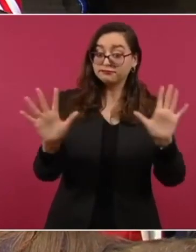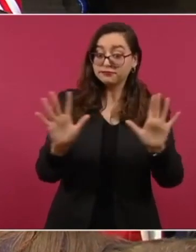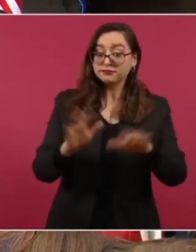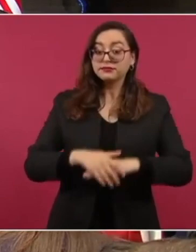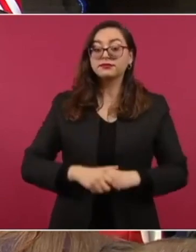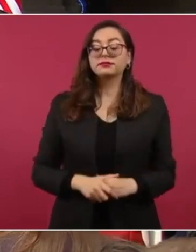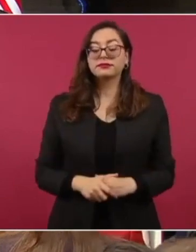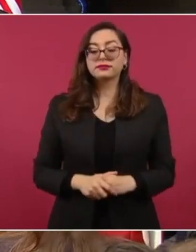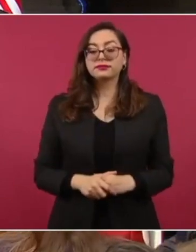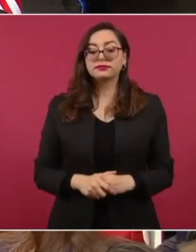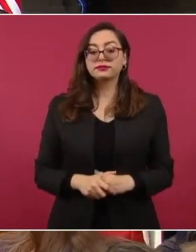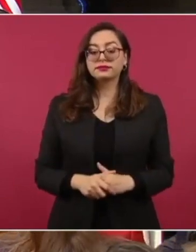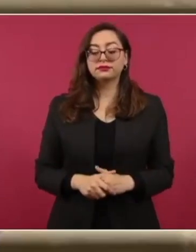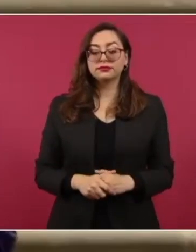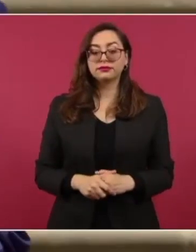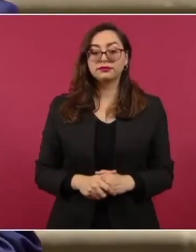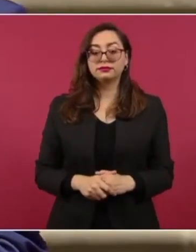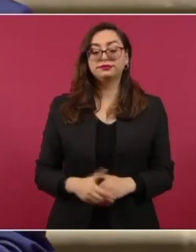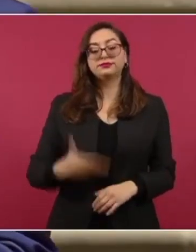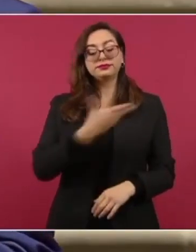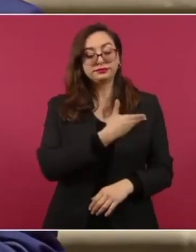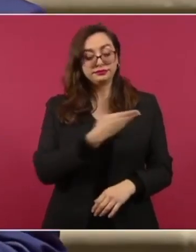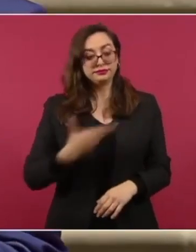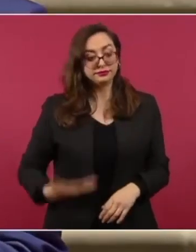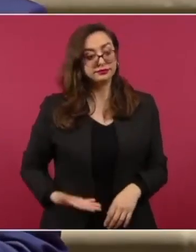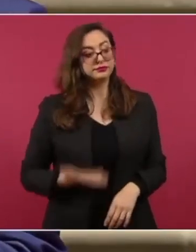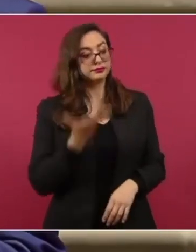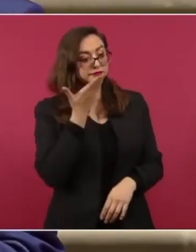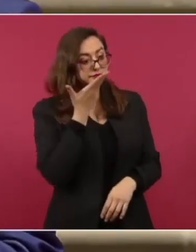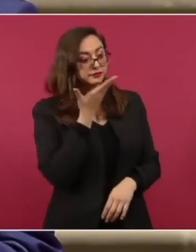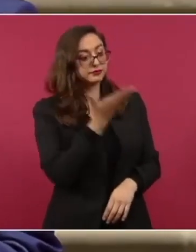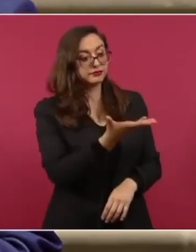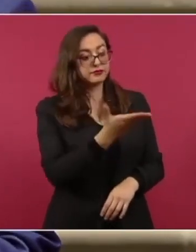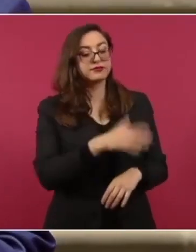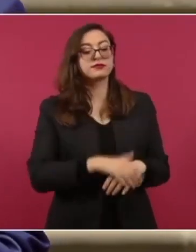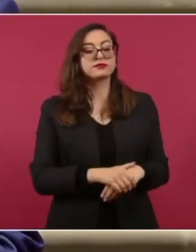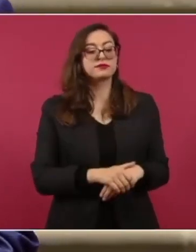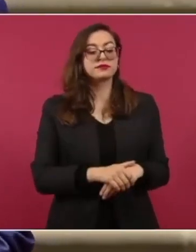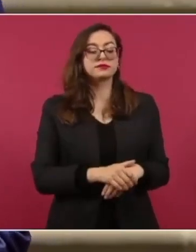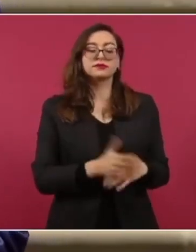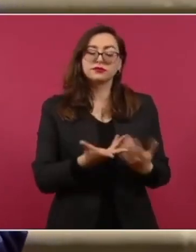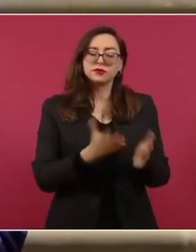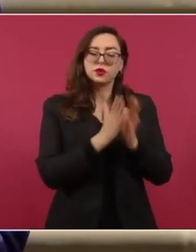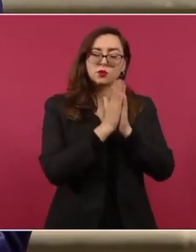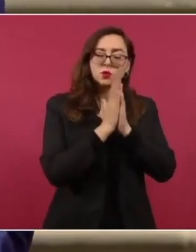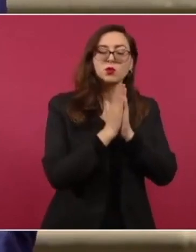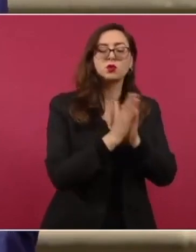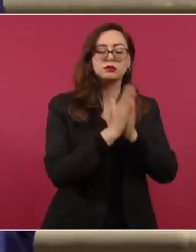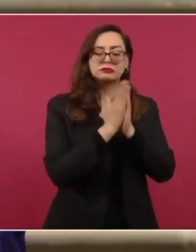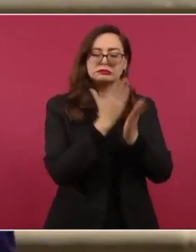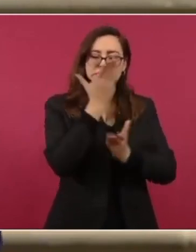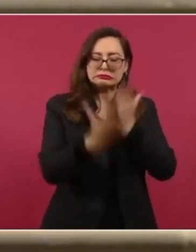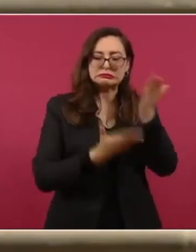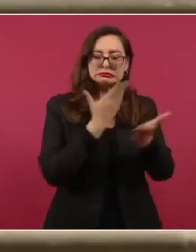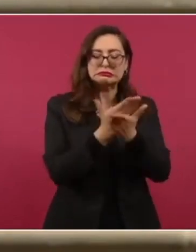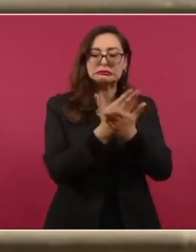respetuosamente al presidente Biden que se insista y sé que